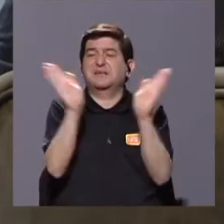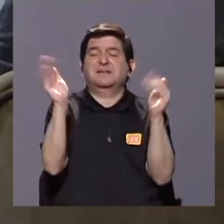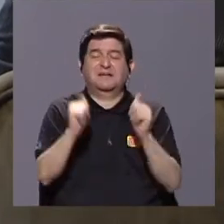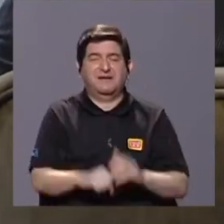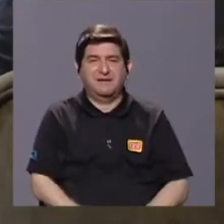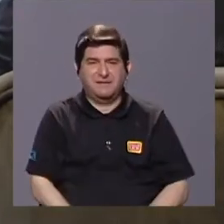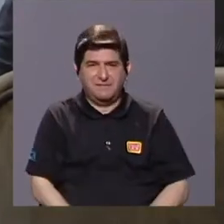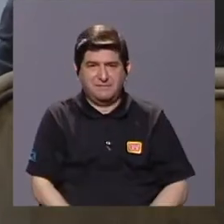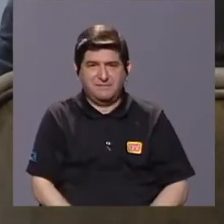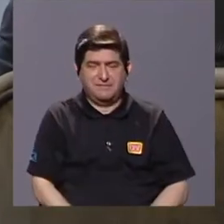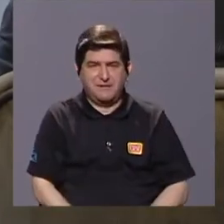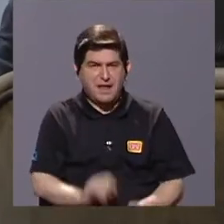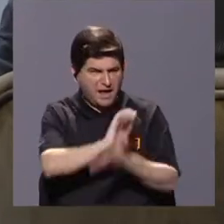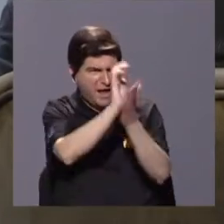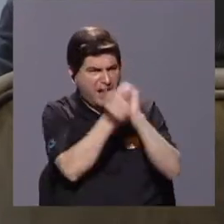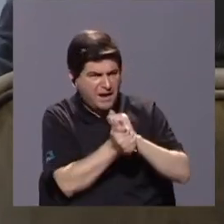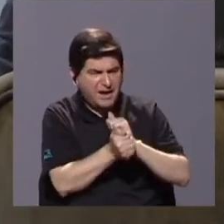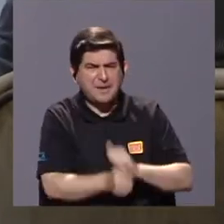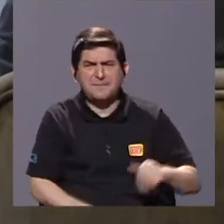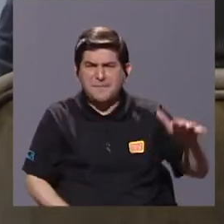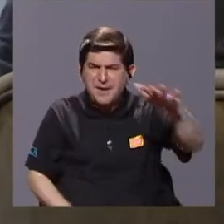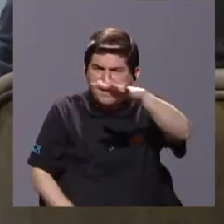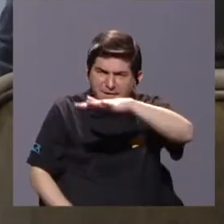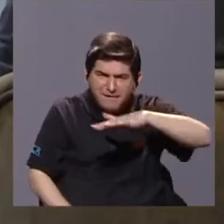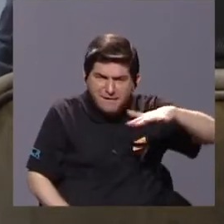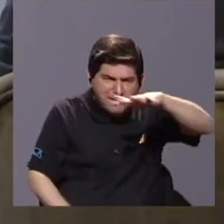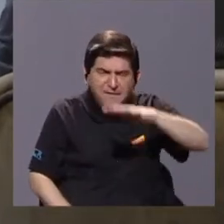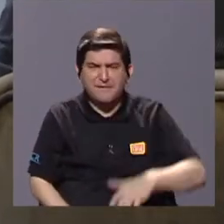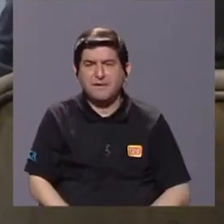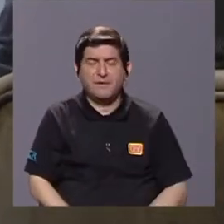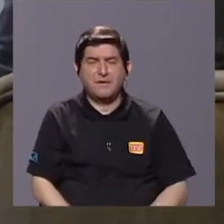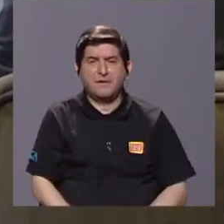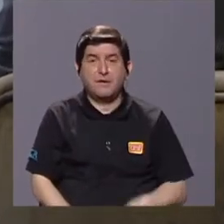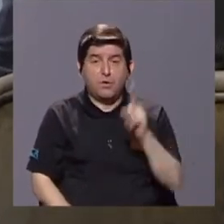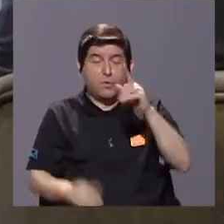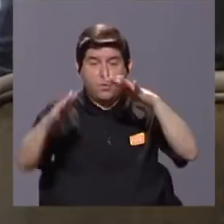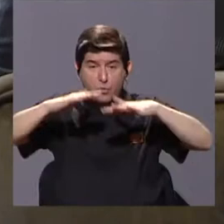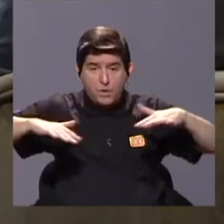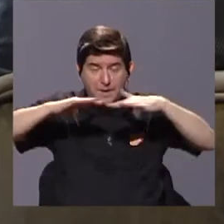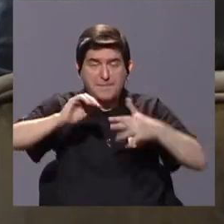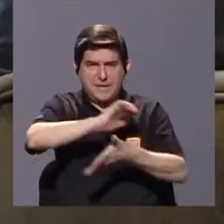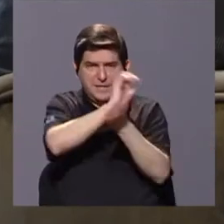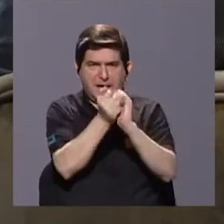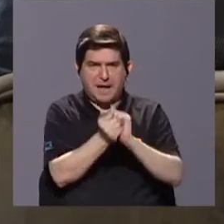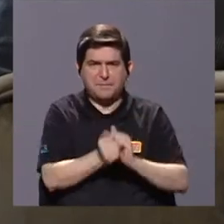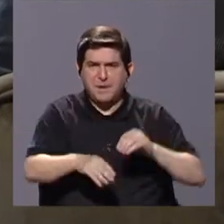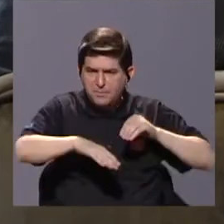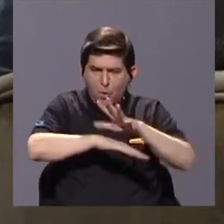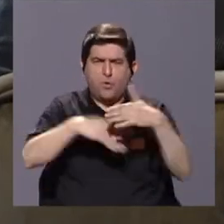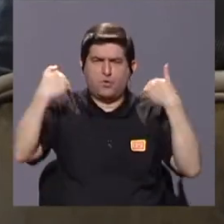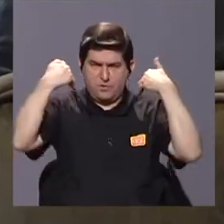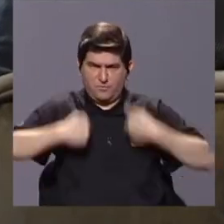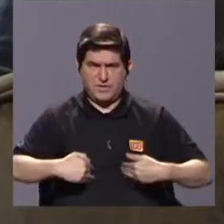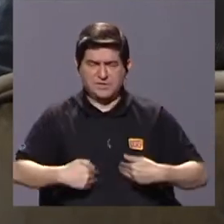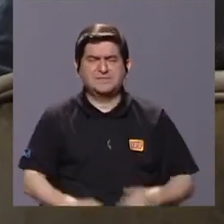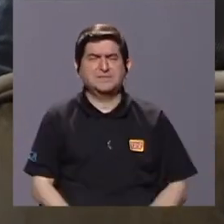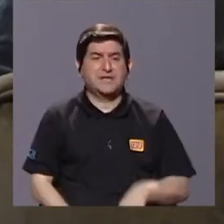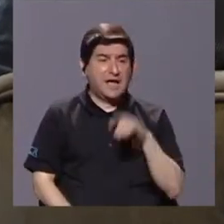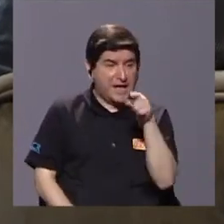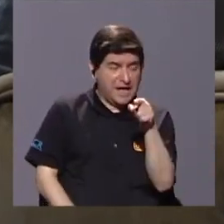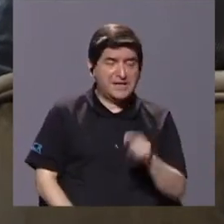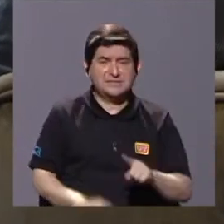Por lo tanto, cuando cambiamos los paisajes, cuando volvemos a un ambiente antropizado, las especies especialistas